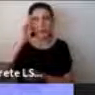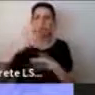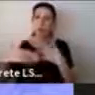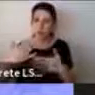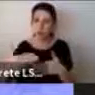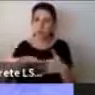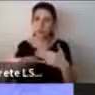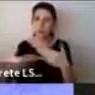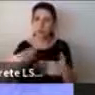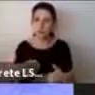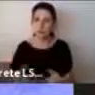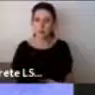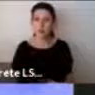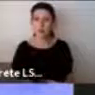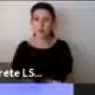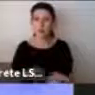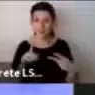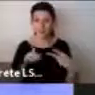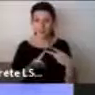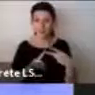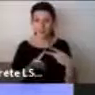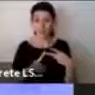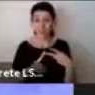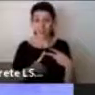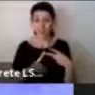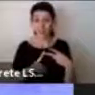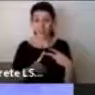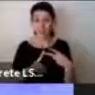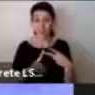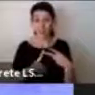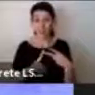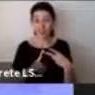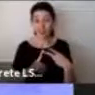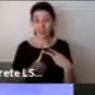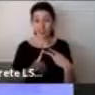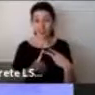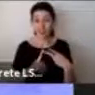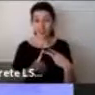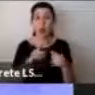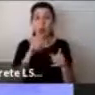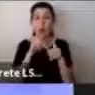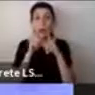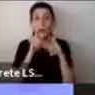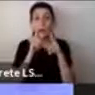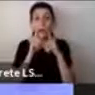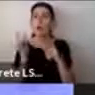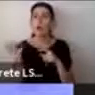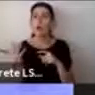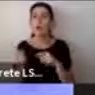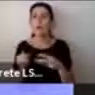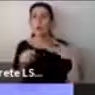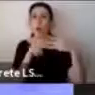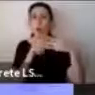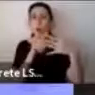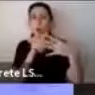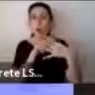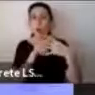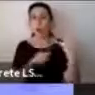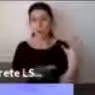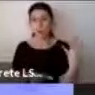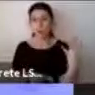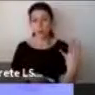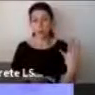Esta segunda parte de los cuentos se componen de cuatro cuentos, uno que tiene que ver con